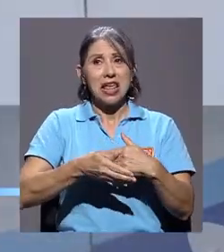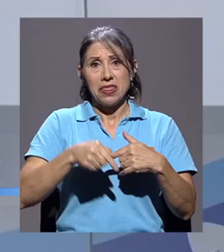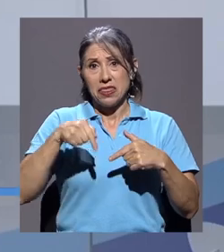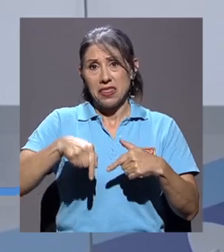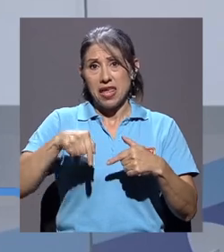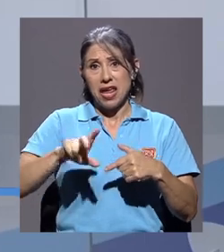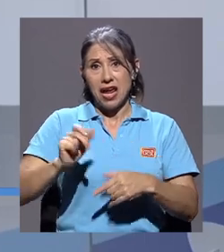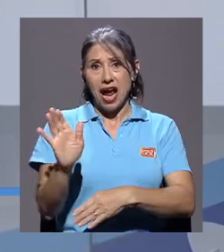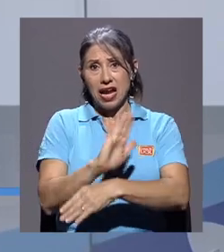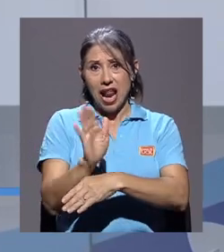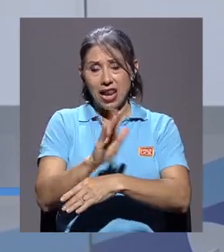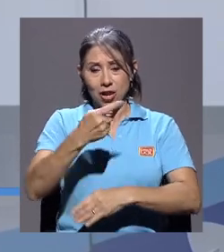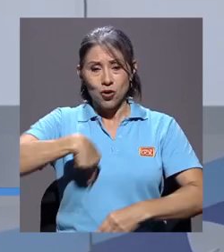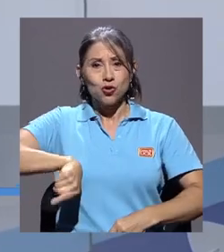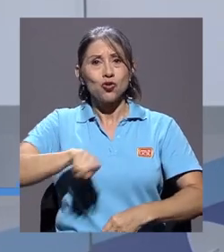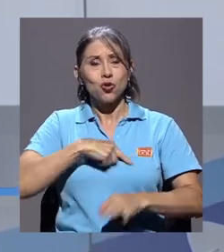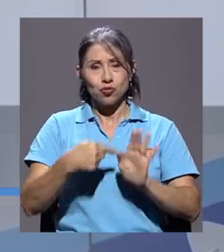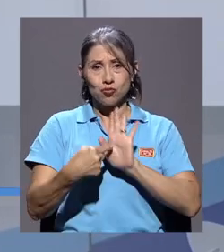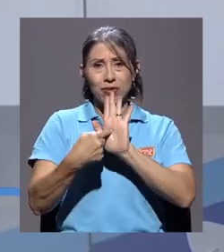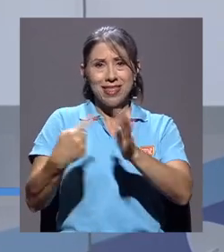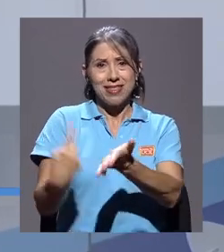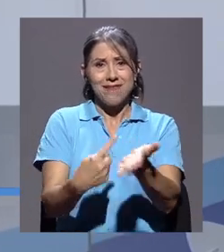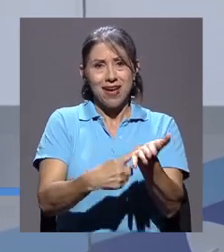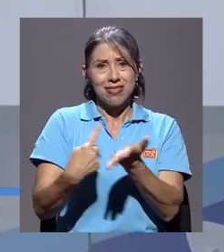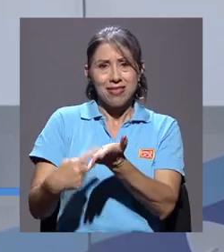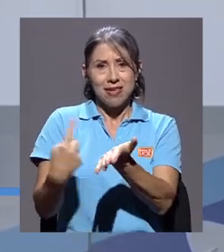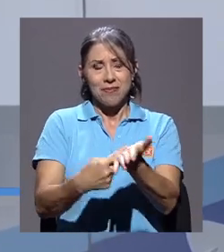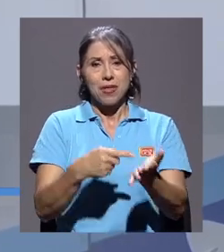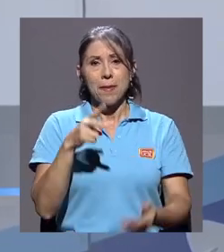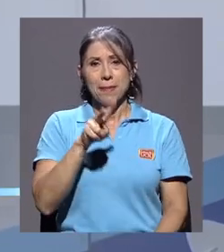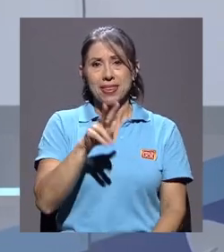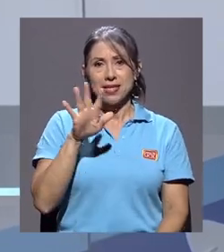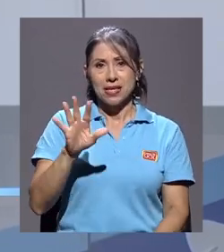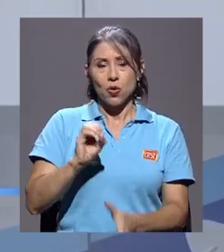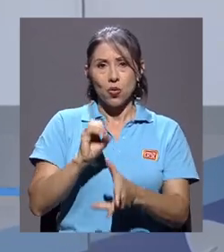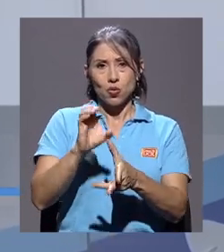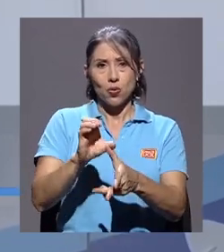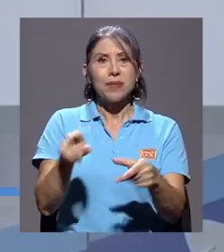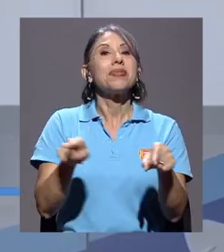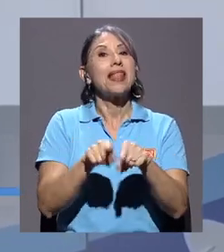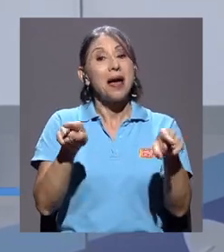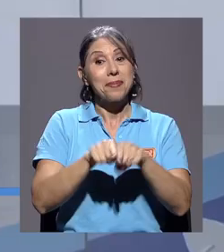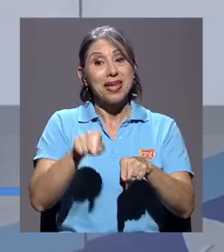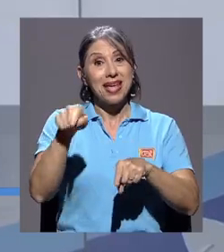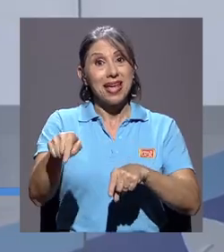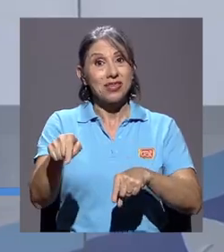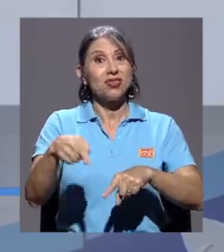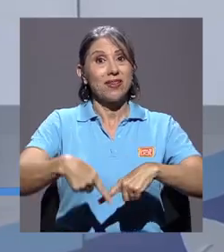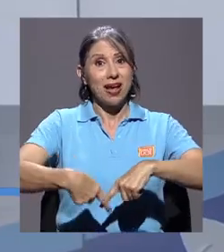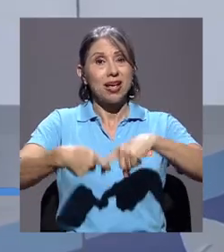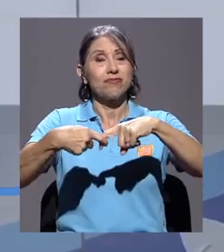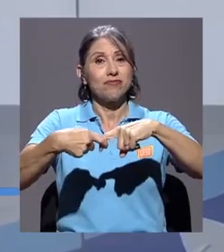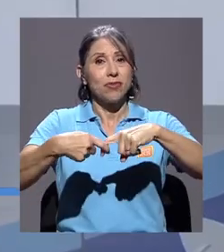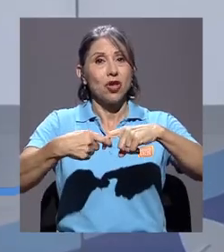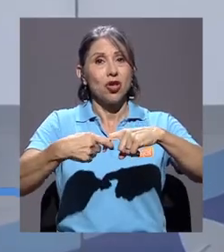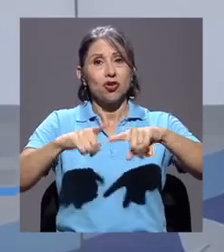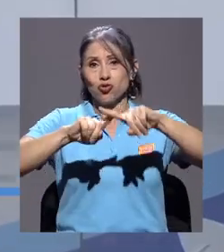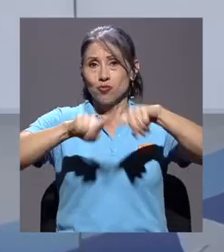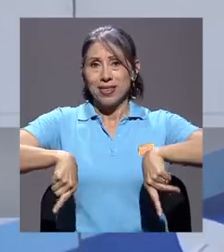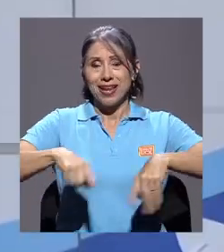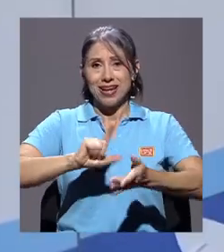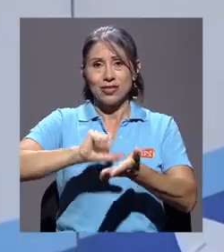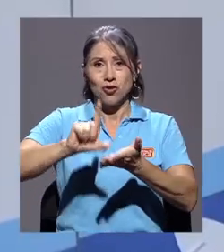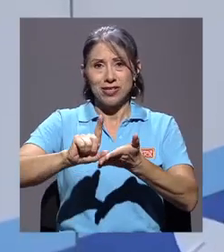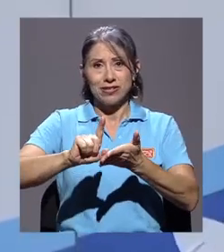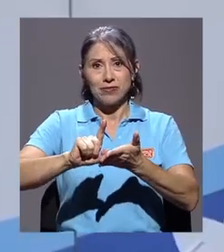los próximos días el debate, que va a ser el 25 de octubre. Entonces, también se van a suspender elecciones. Entonces, sería bueno que todo el